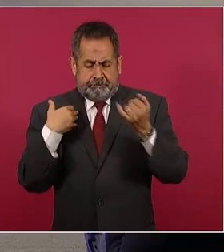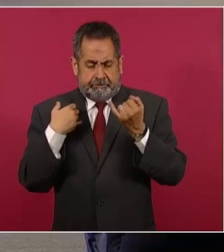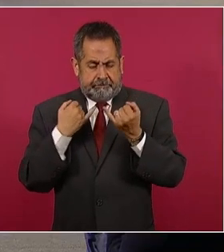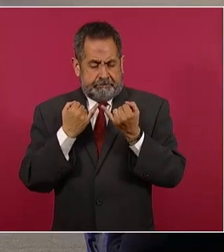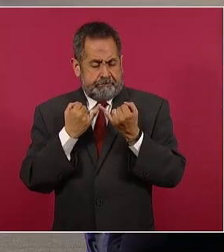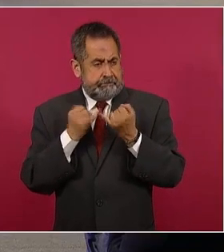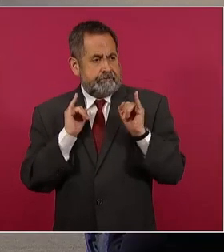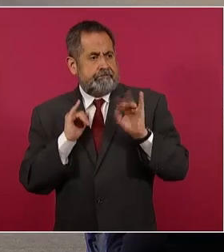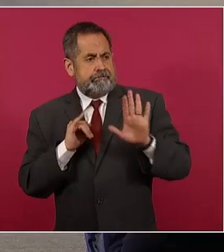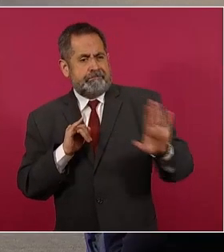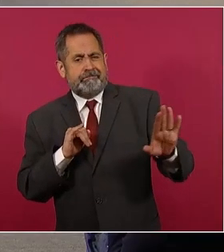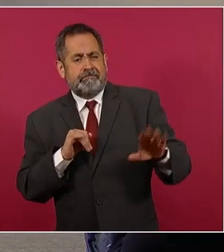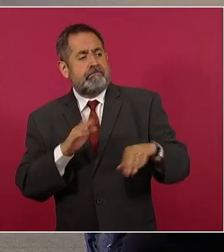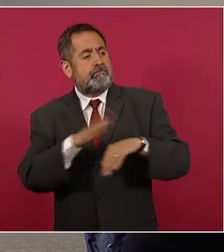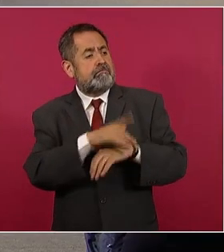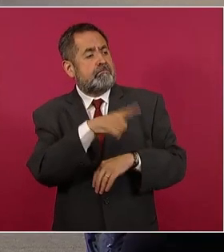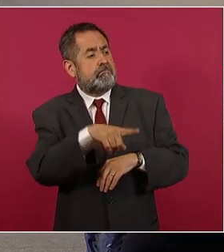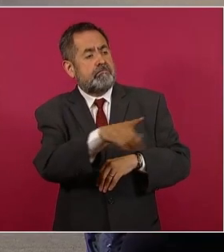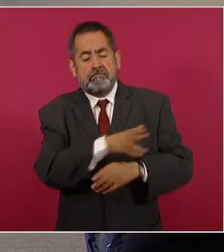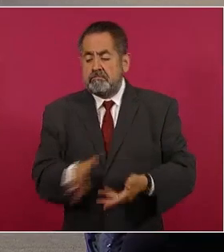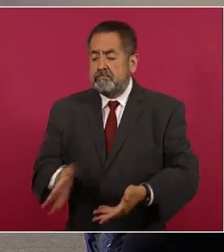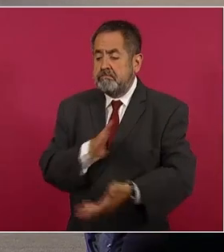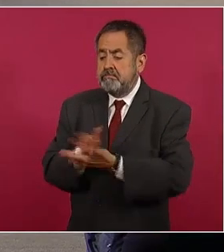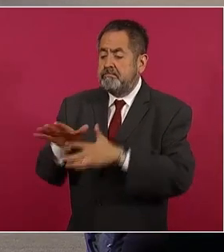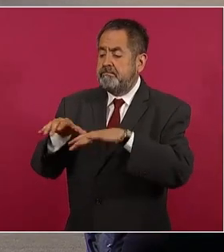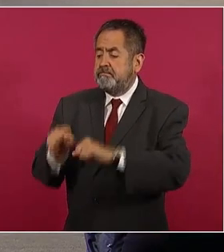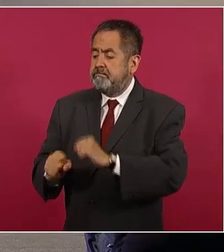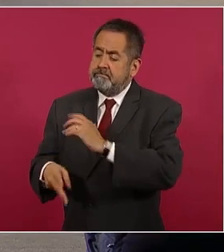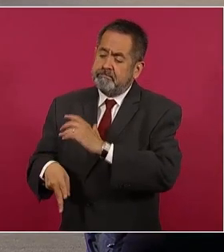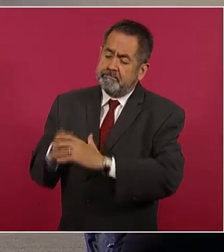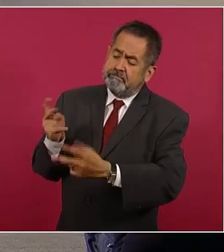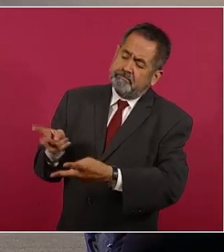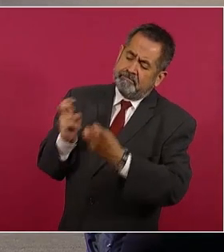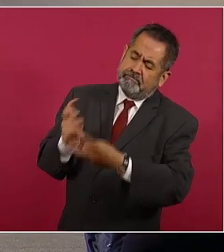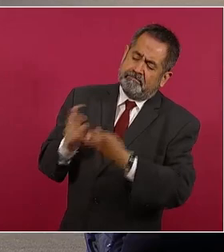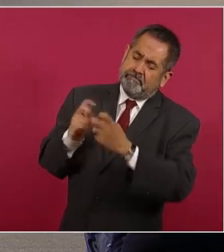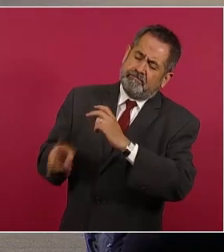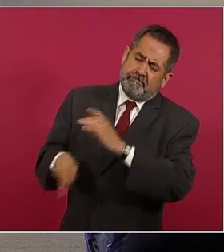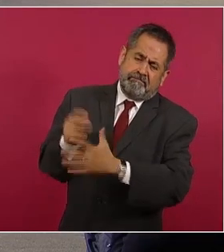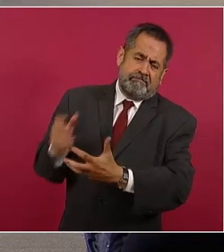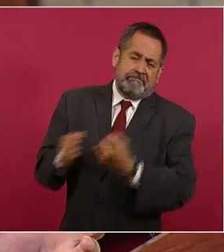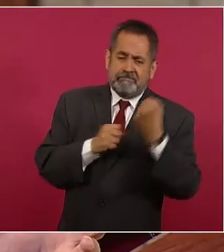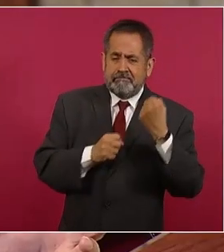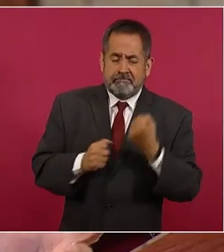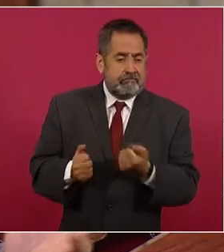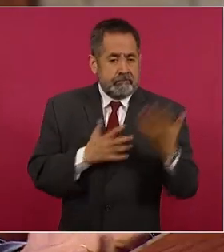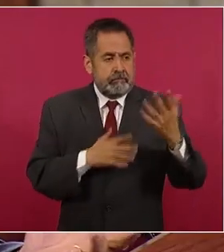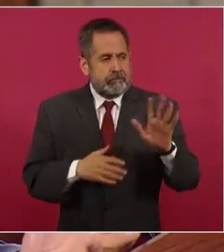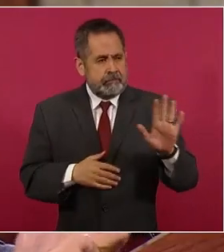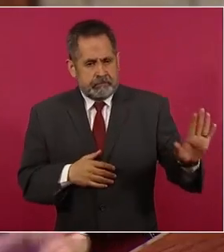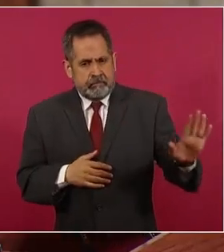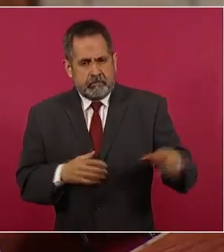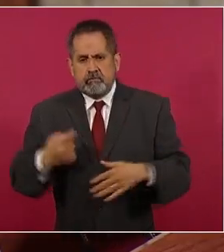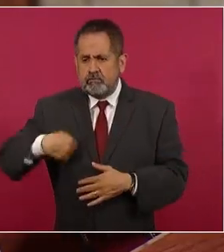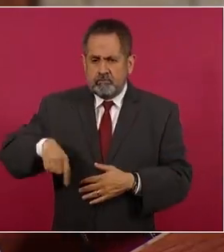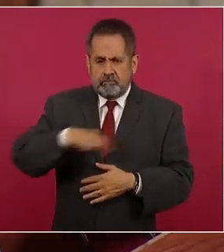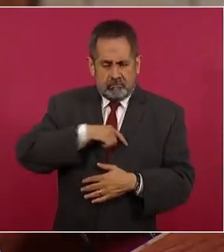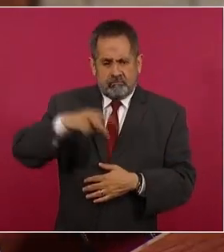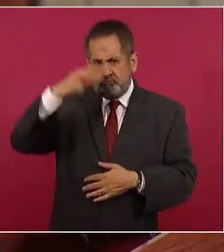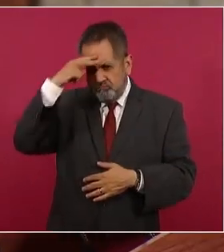de las invasiones extranjeras que nos vaciaron el país. Pero que, en tanto, los mexicanos sí queremos